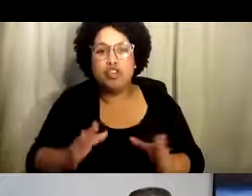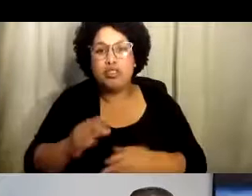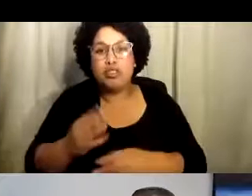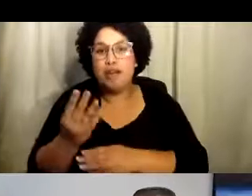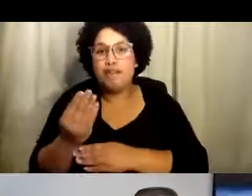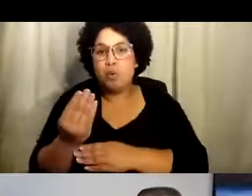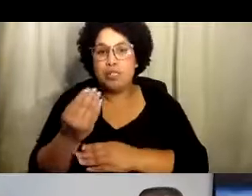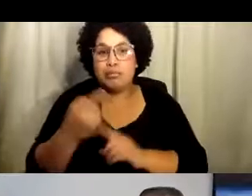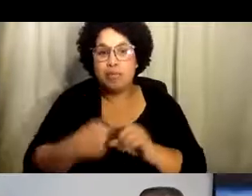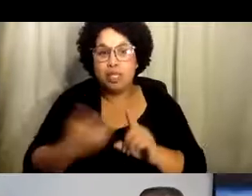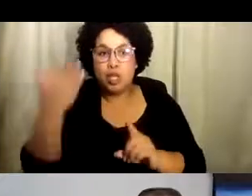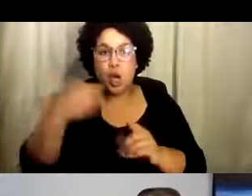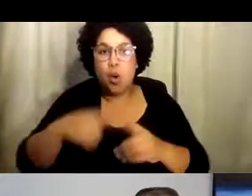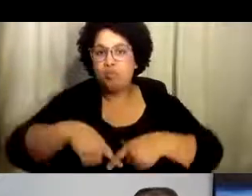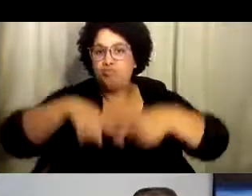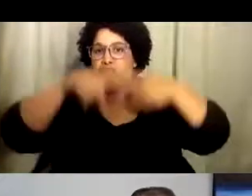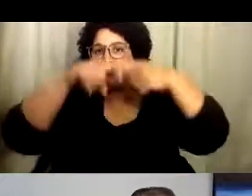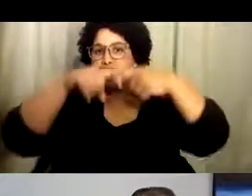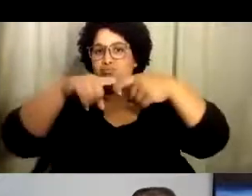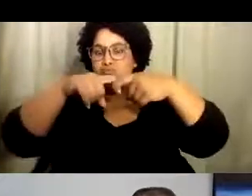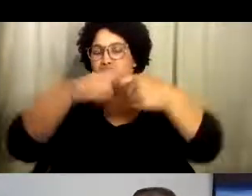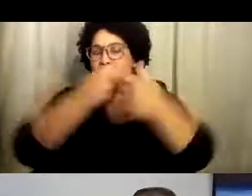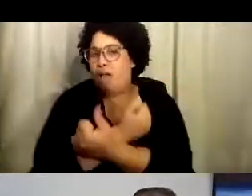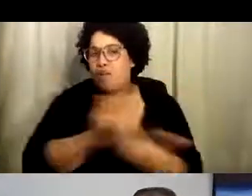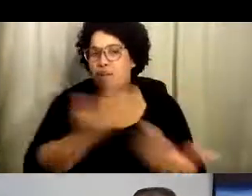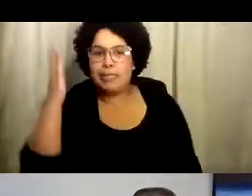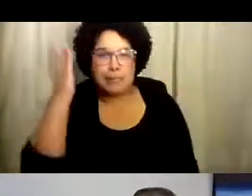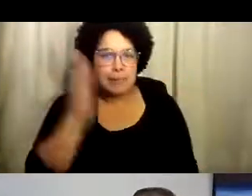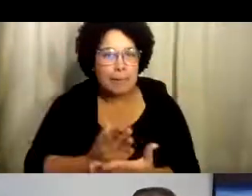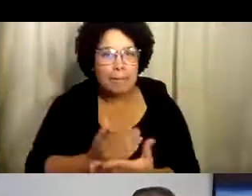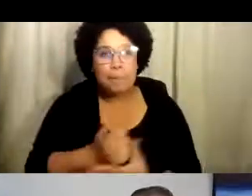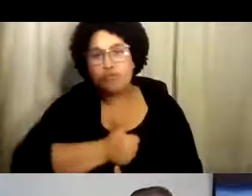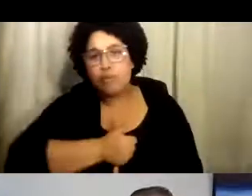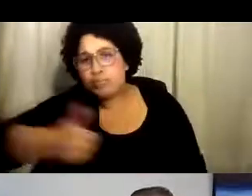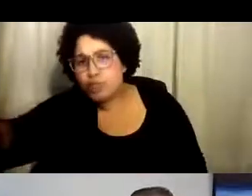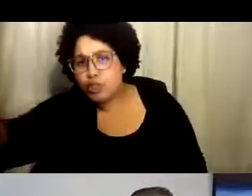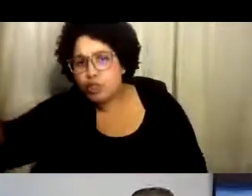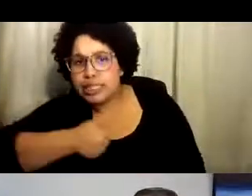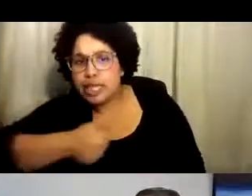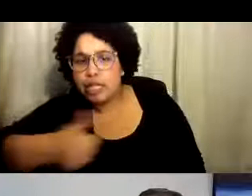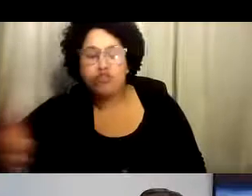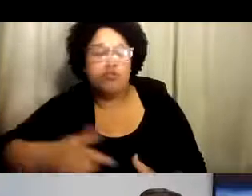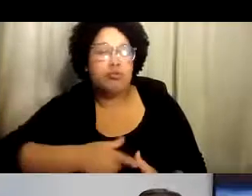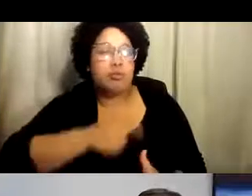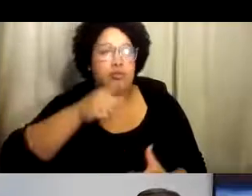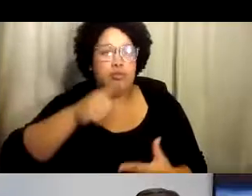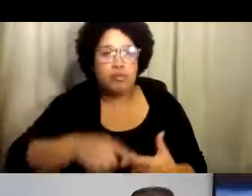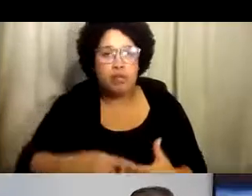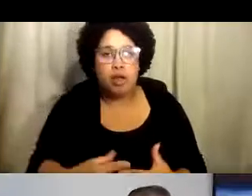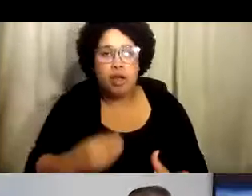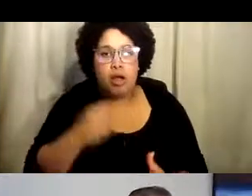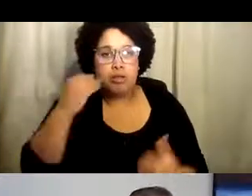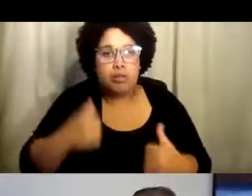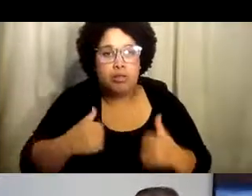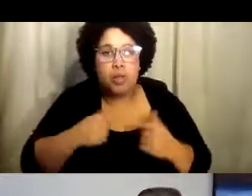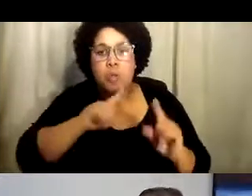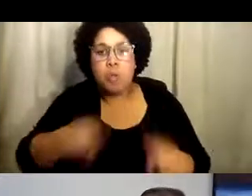marzo 13 o hace 14 meses nosotros paramos todo, paramos programa de transporte,